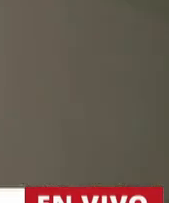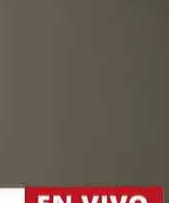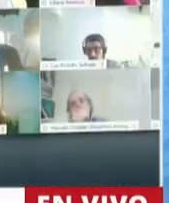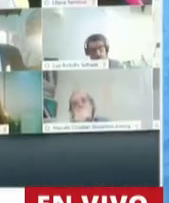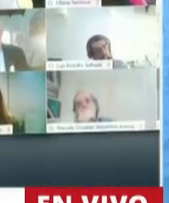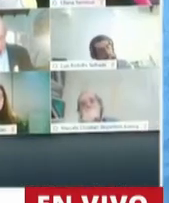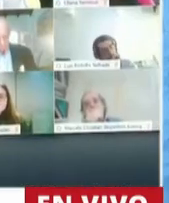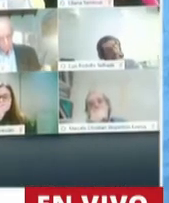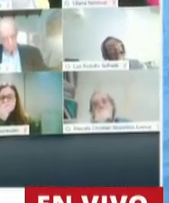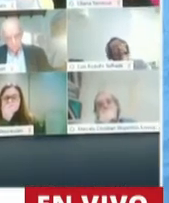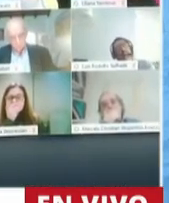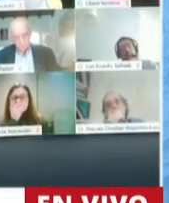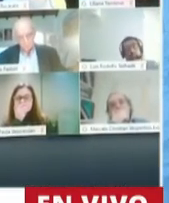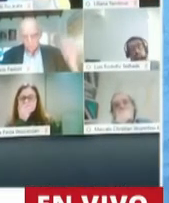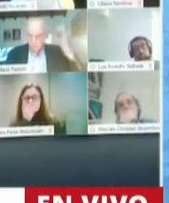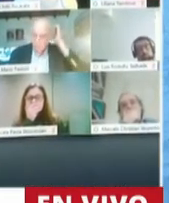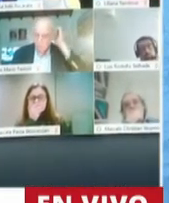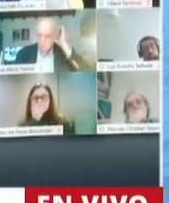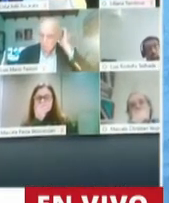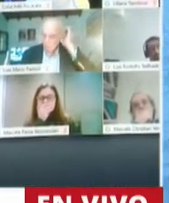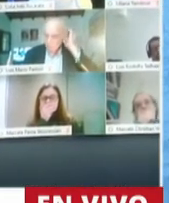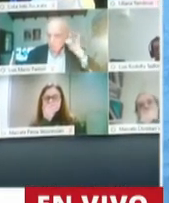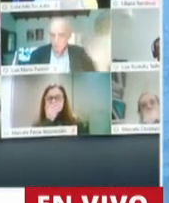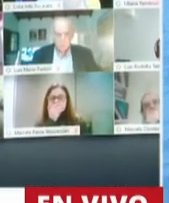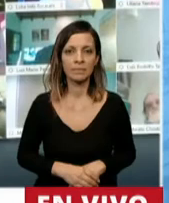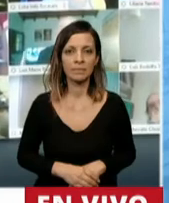Diputada, no la estamos escuchando. A ver ahí.